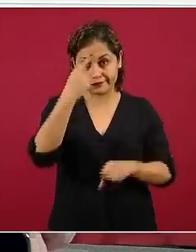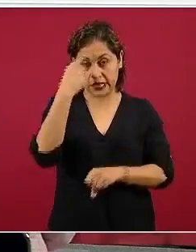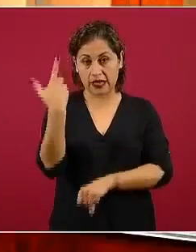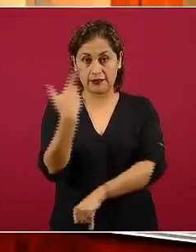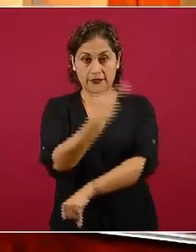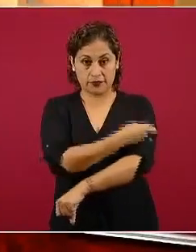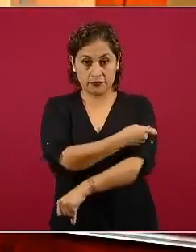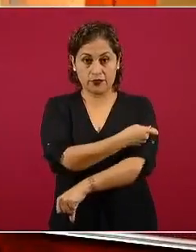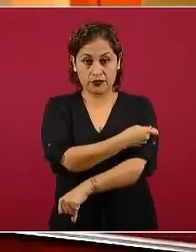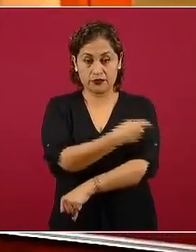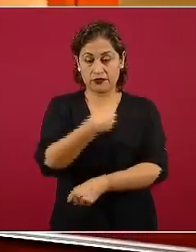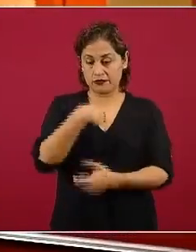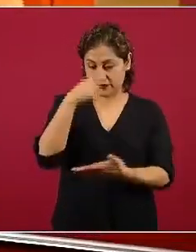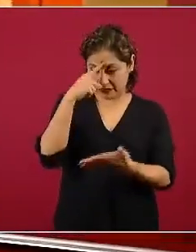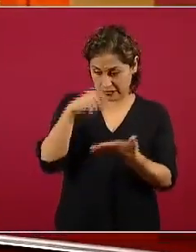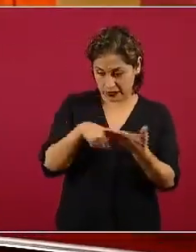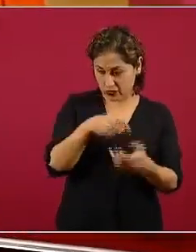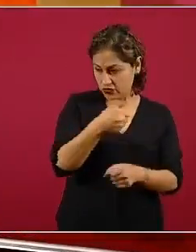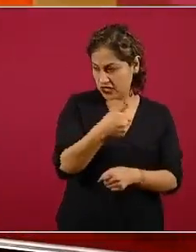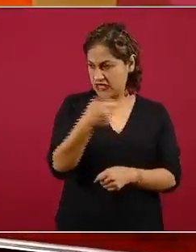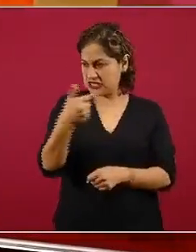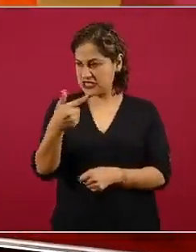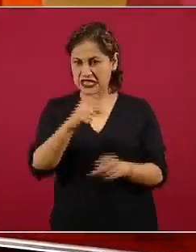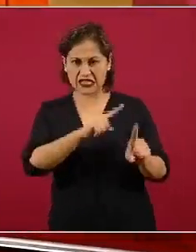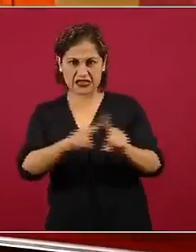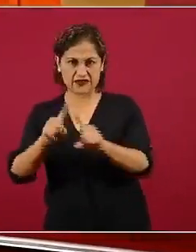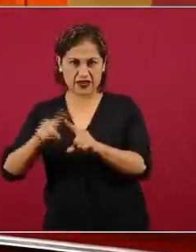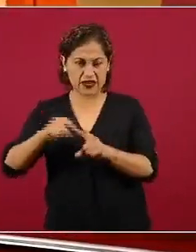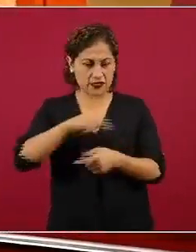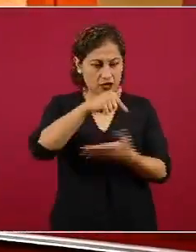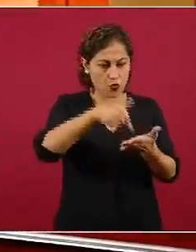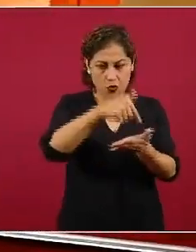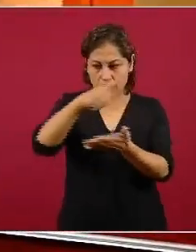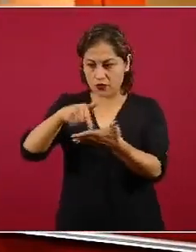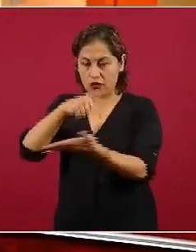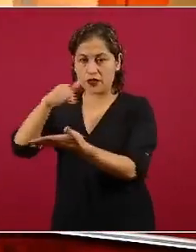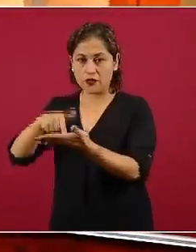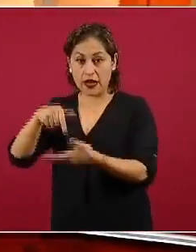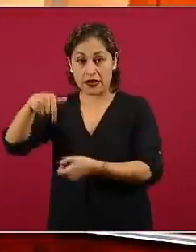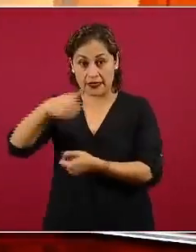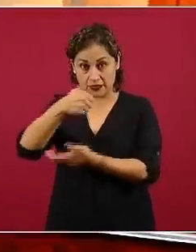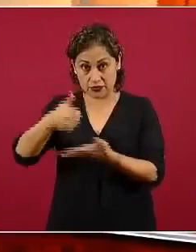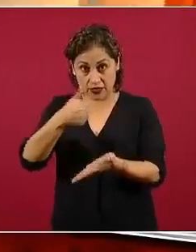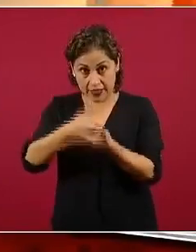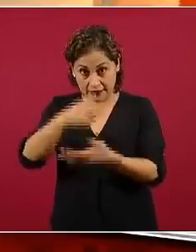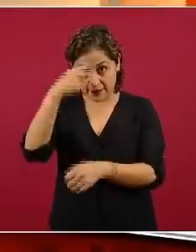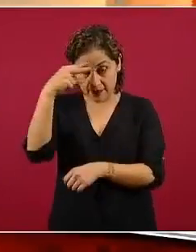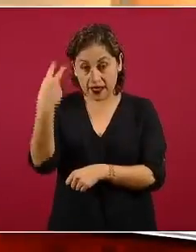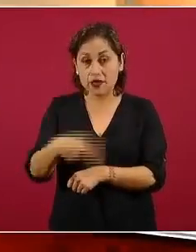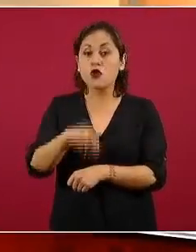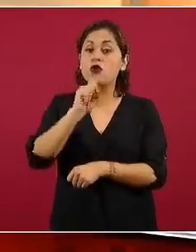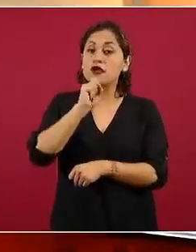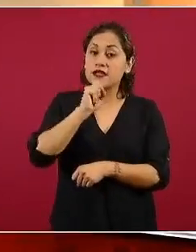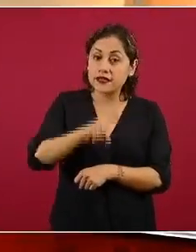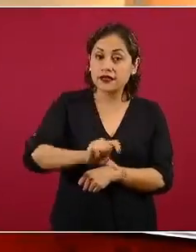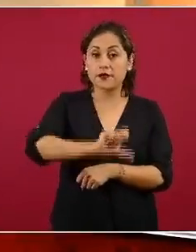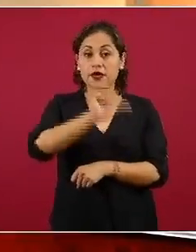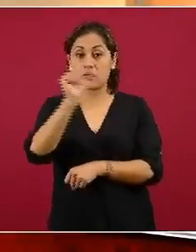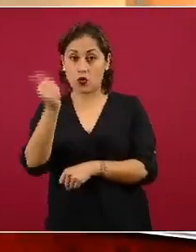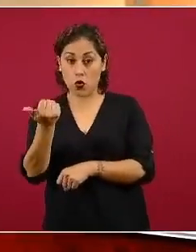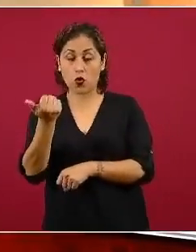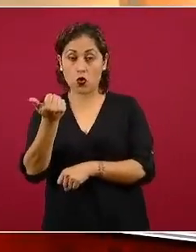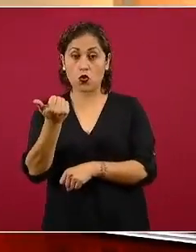creo que son seis o siete sitios, creo que viene después en la Ciudad de México y además incorporaron sitios de aplicación de